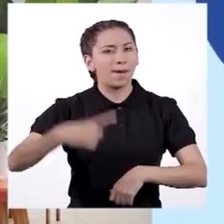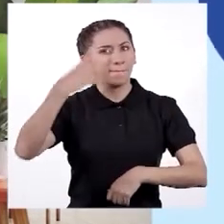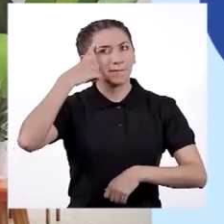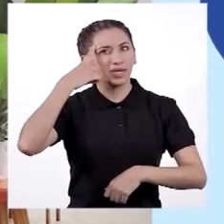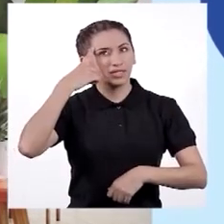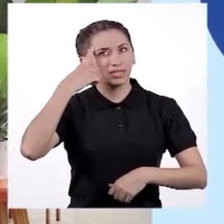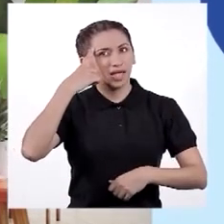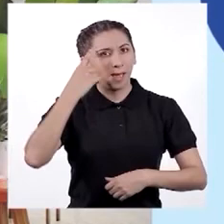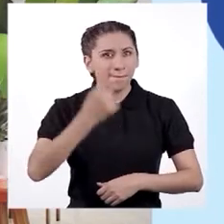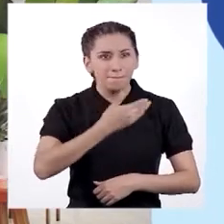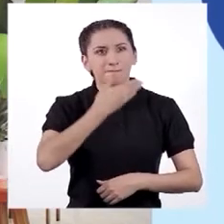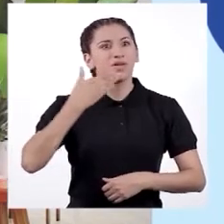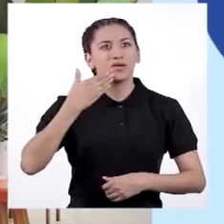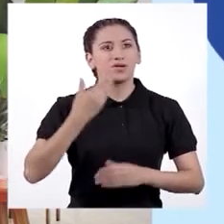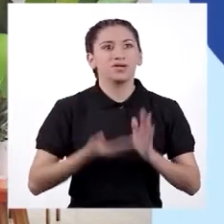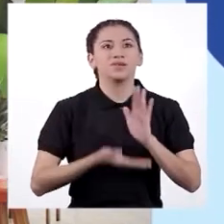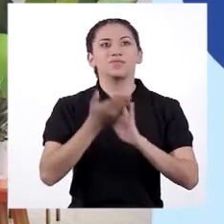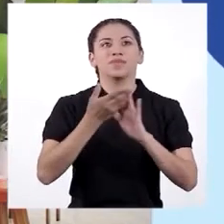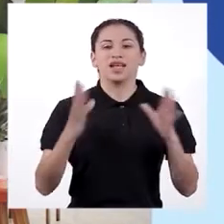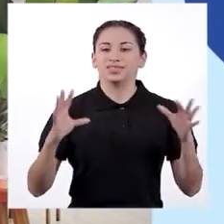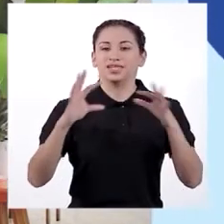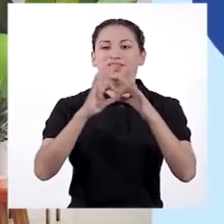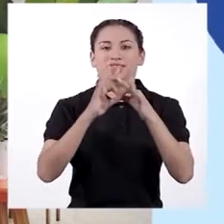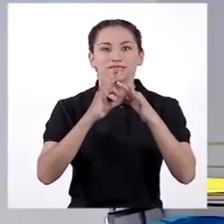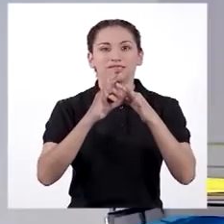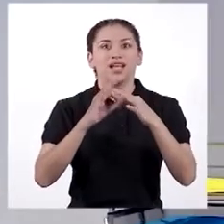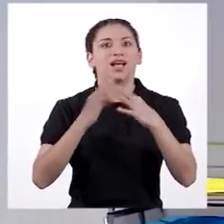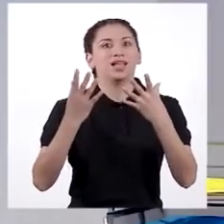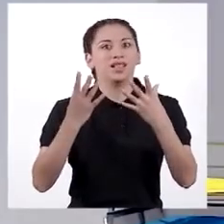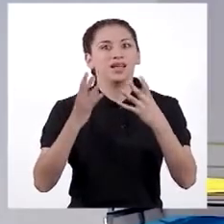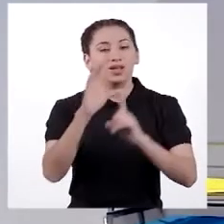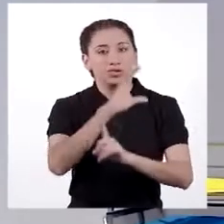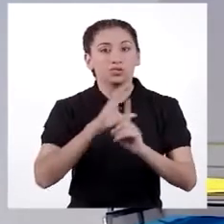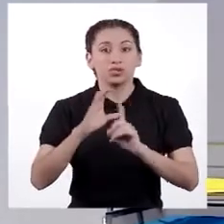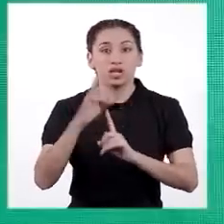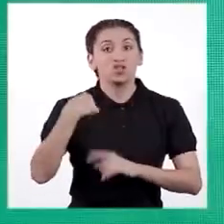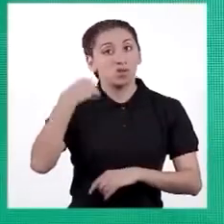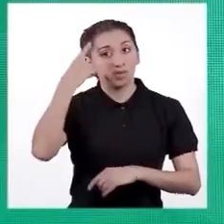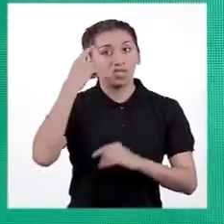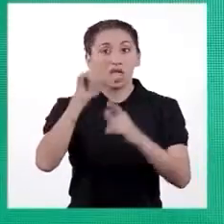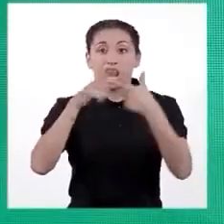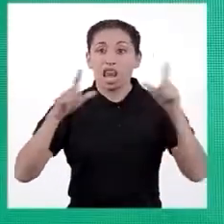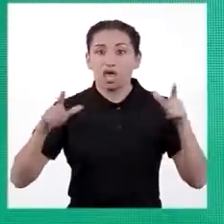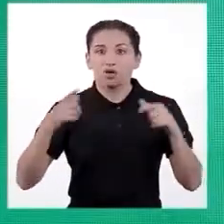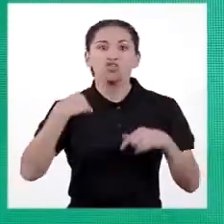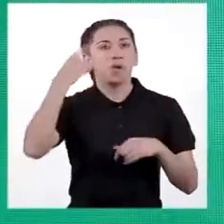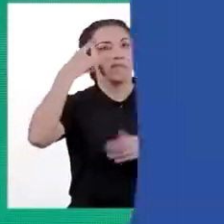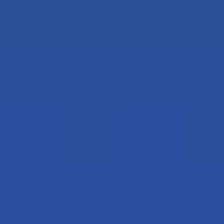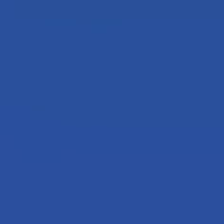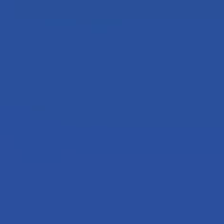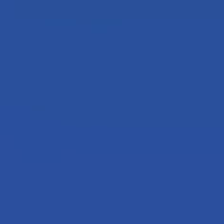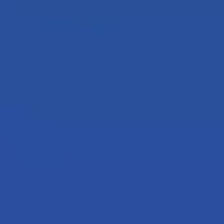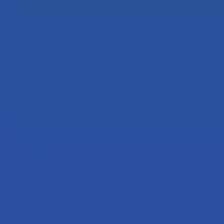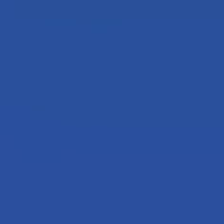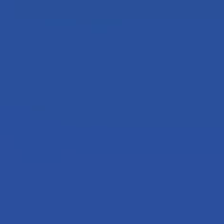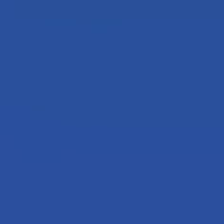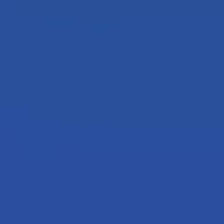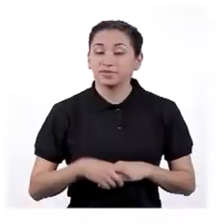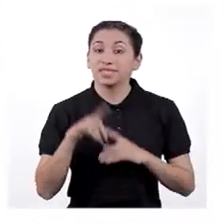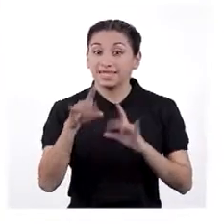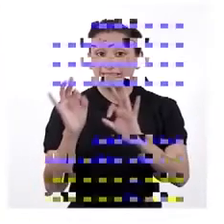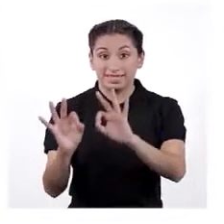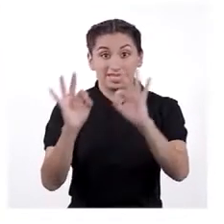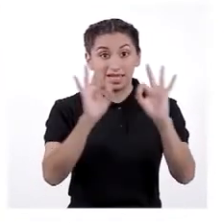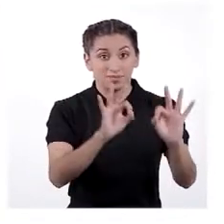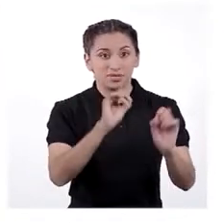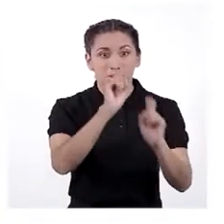parece que es la expresión más asociada a la diversidad cultural? La lengua, sin duda. Yo creo que las danzas típicas. En